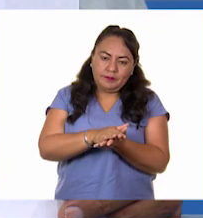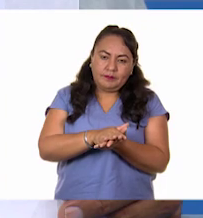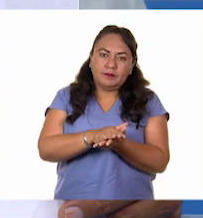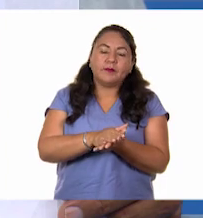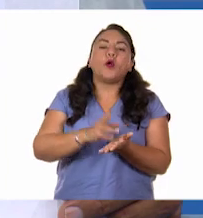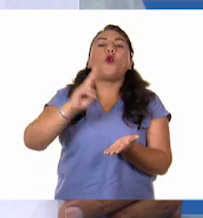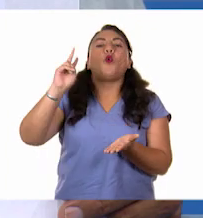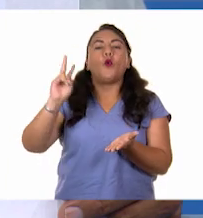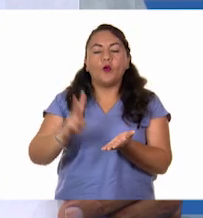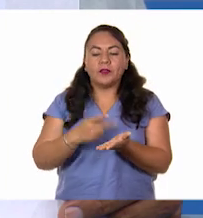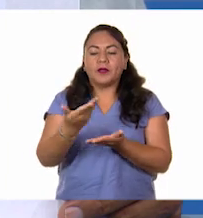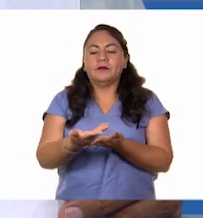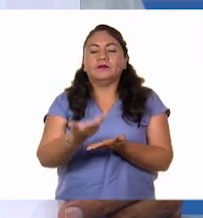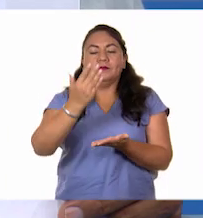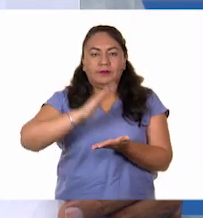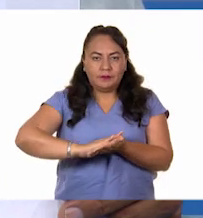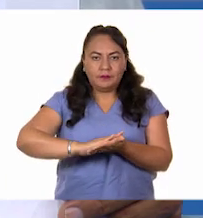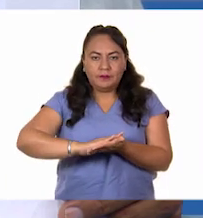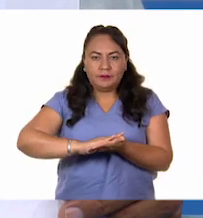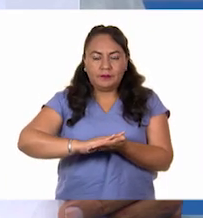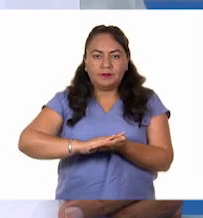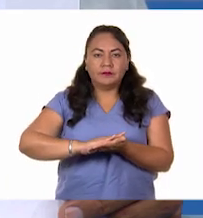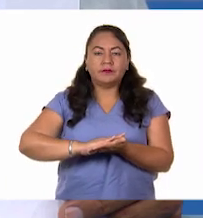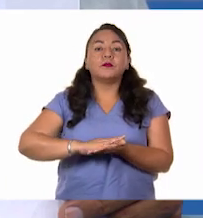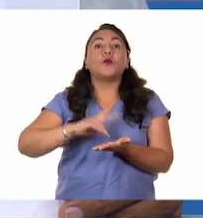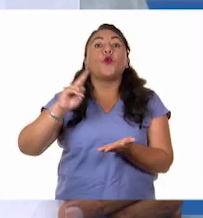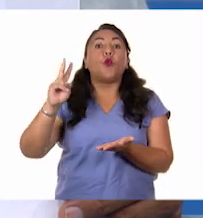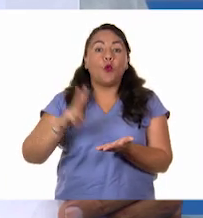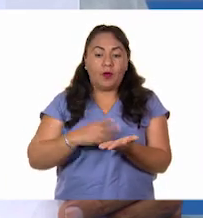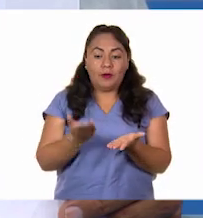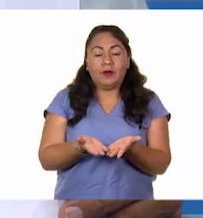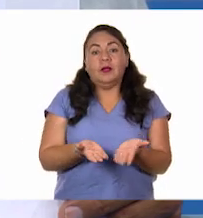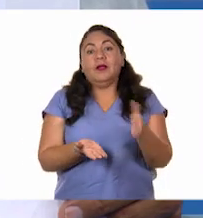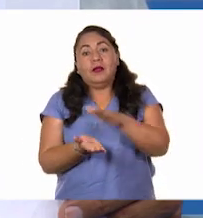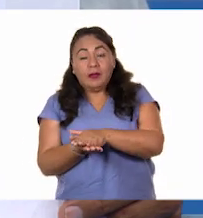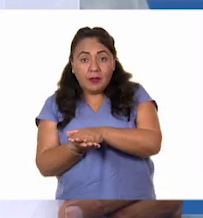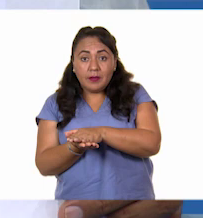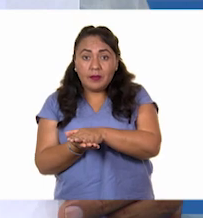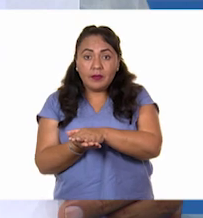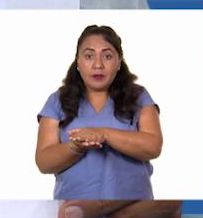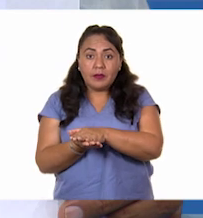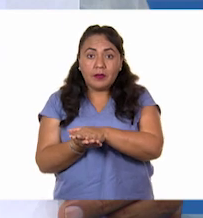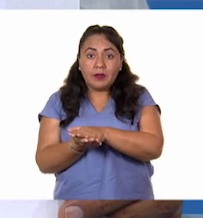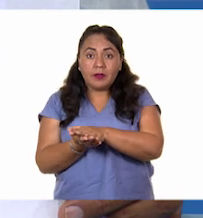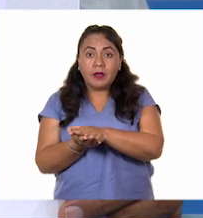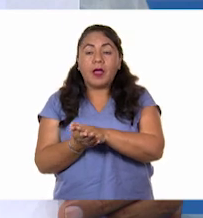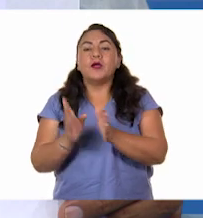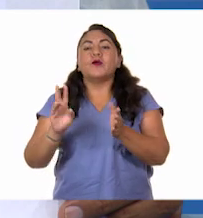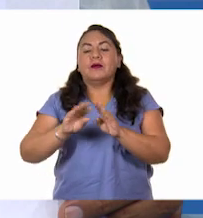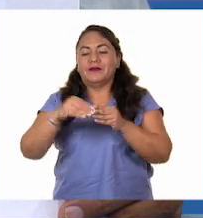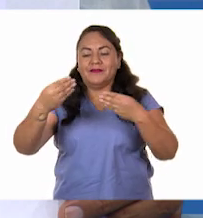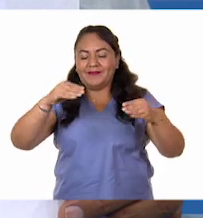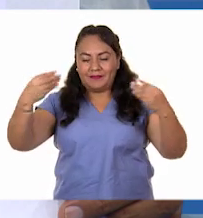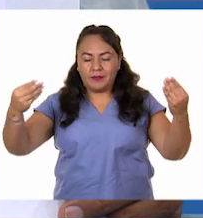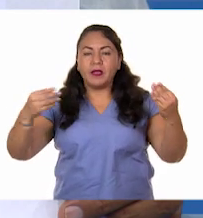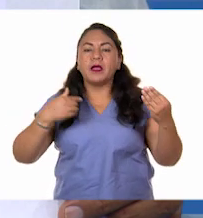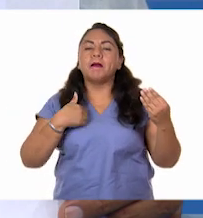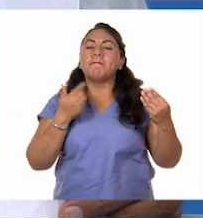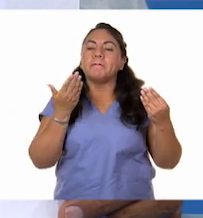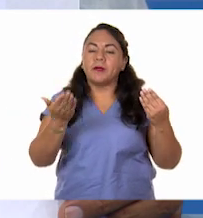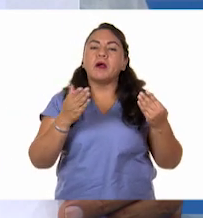luego otra vez a la mitad, y una vez más por la mitad, y al desdoblarla te pido